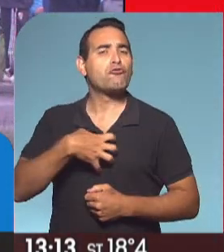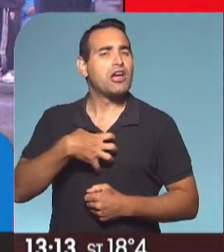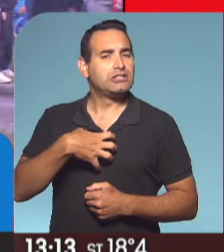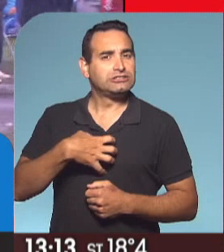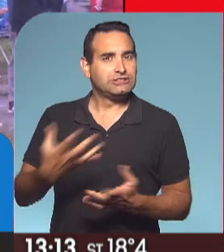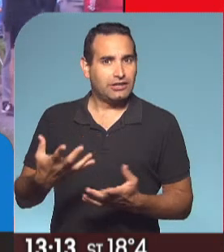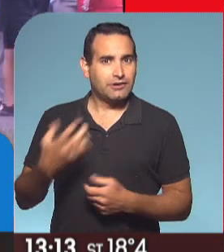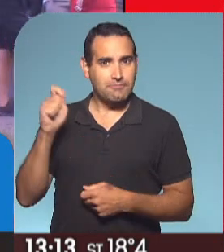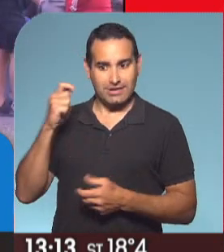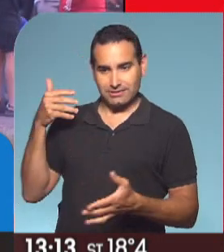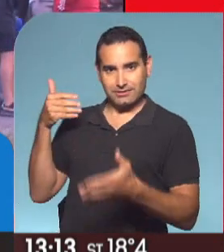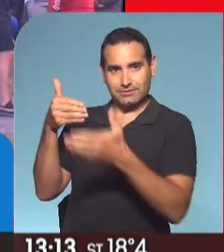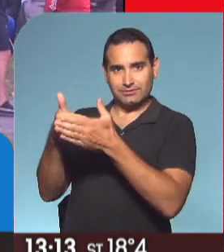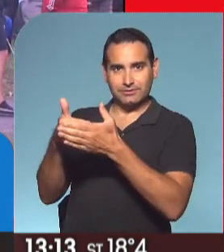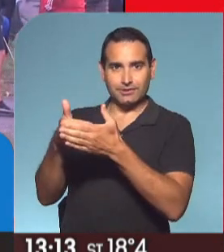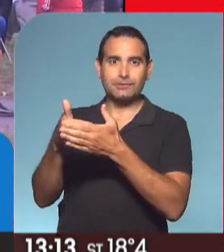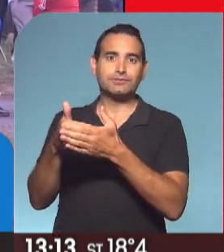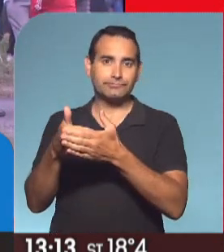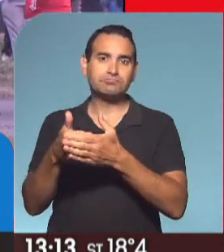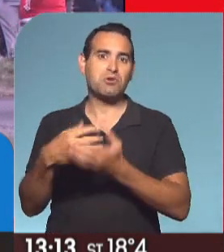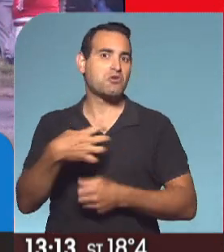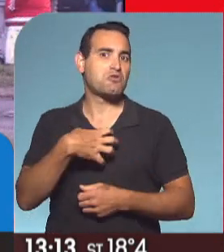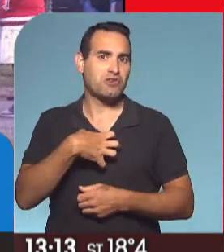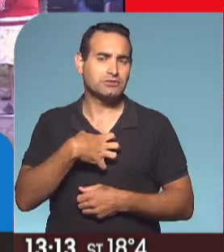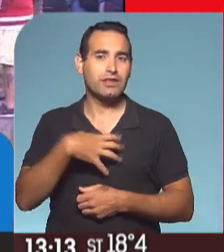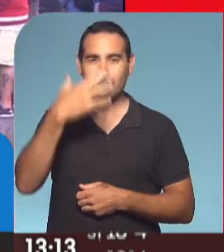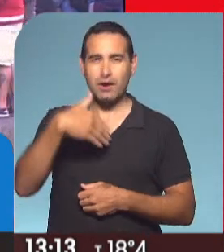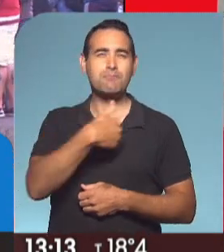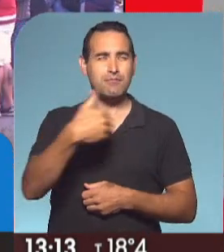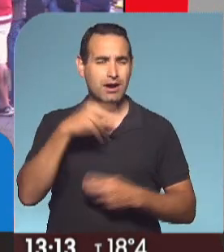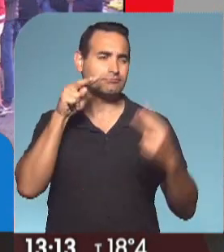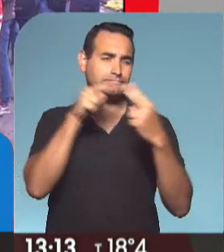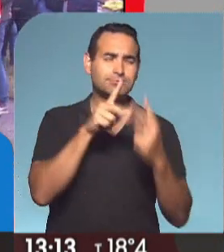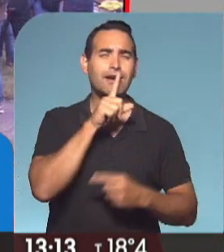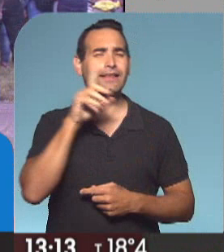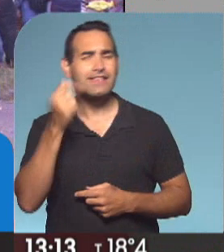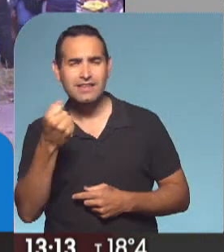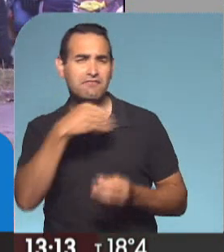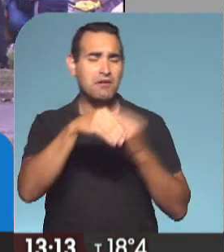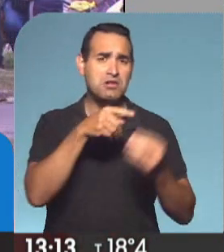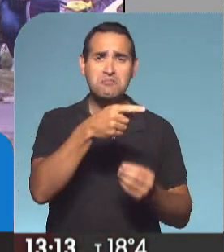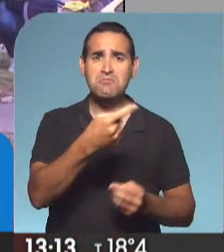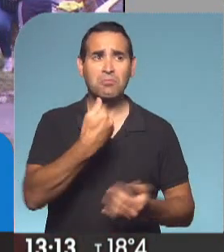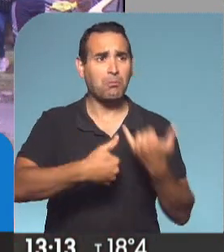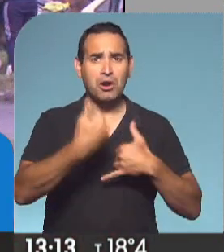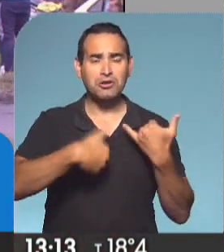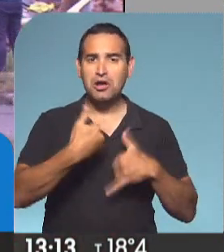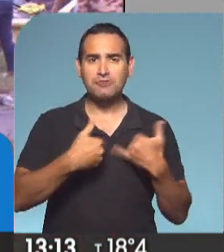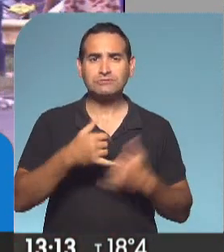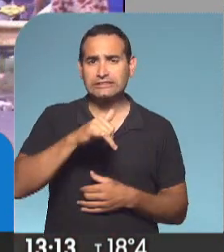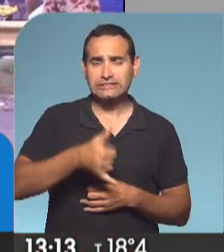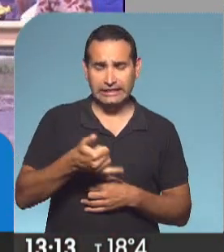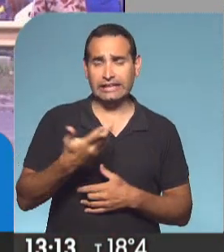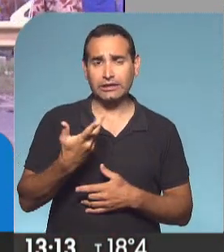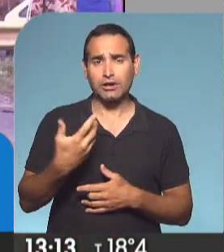en este último mes. Nosotros con la reunión que tuvimos con la madre y con las tías y con las familias nos manifestaron esta